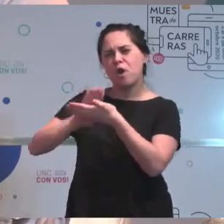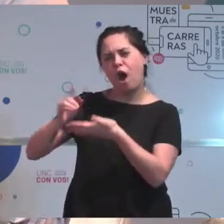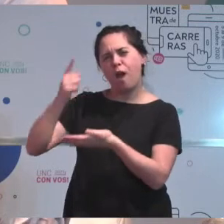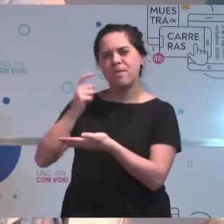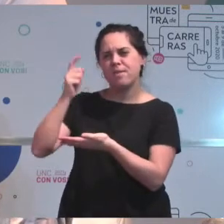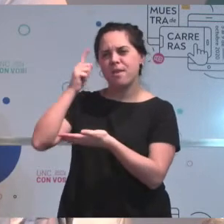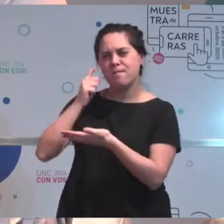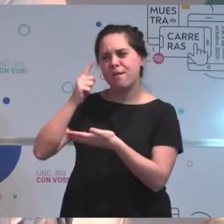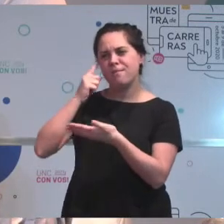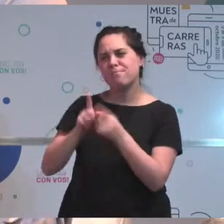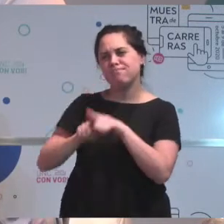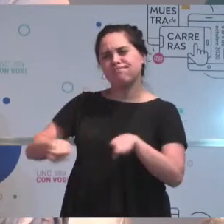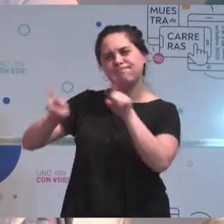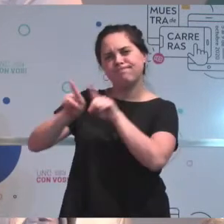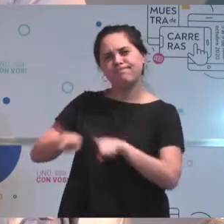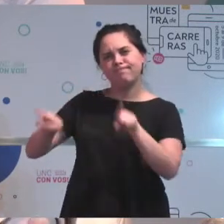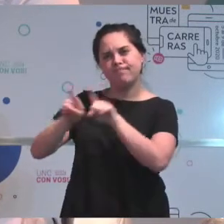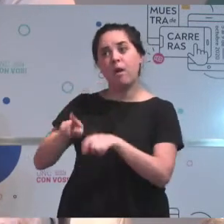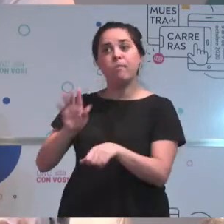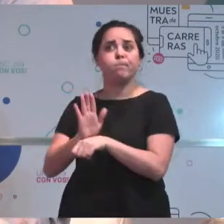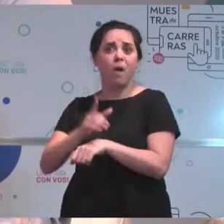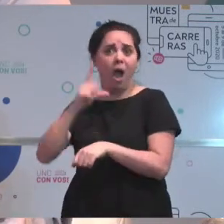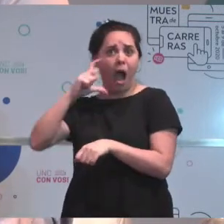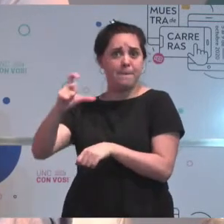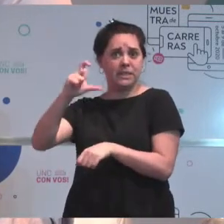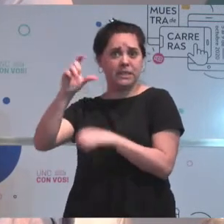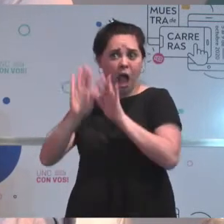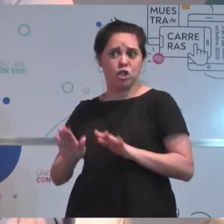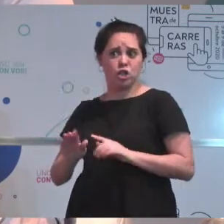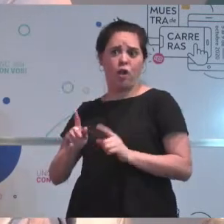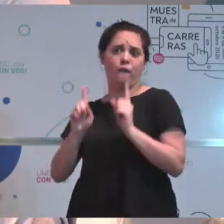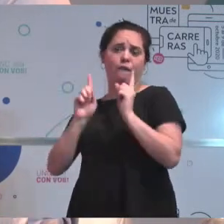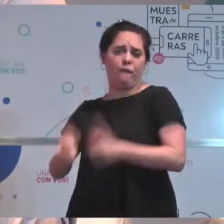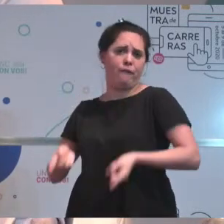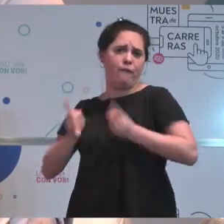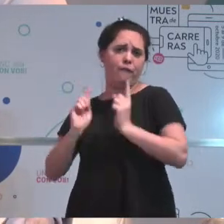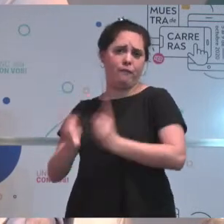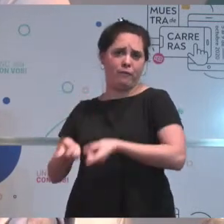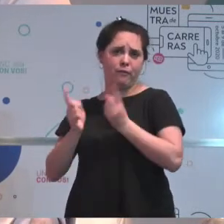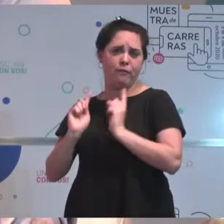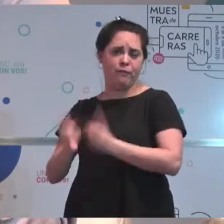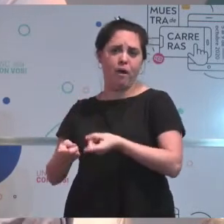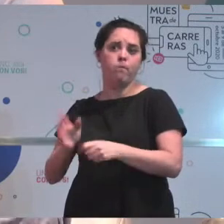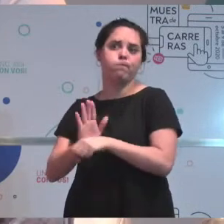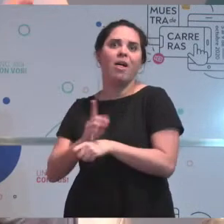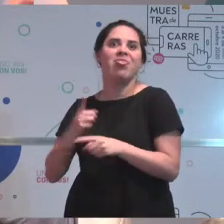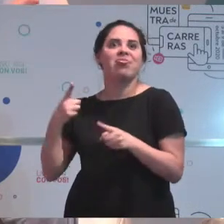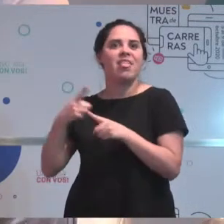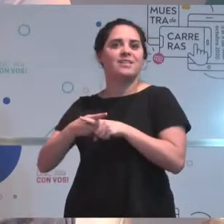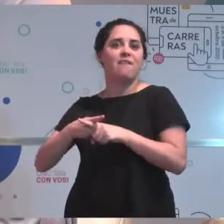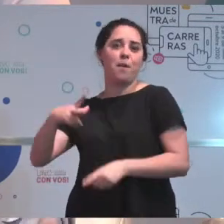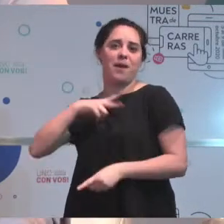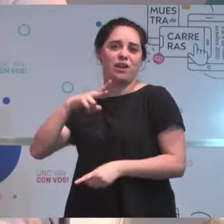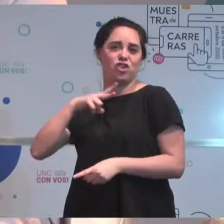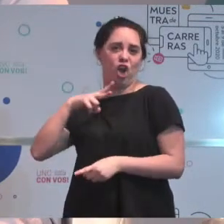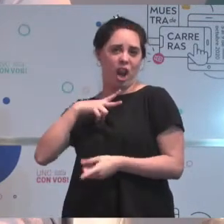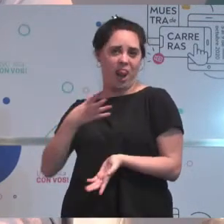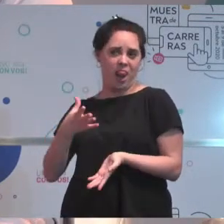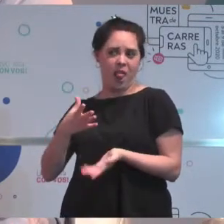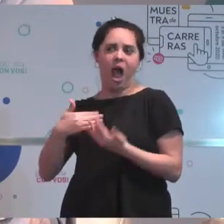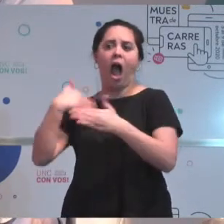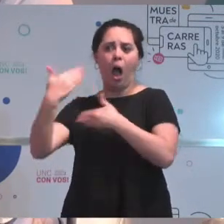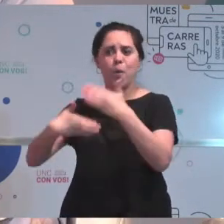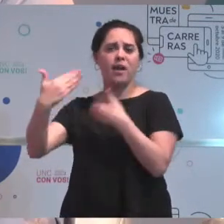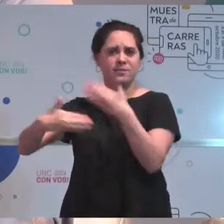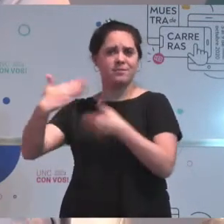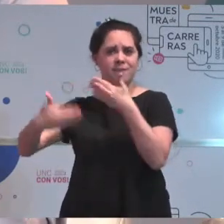requiere que yo me esté capacitando de forma continua y me constituye un desafío personal en el hecho de avanzar y